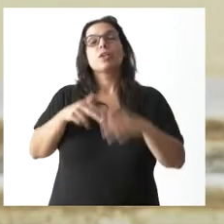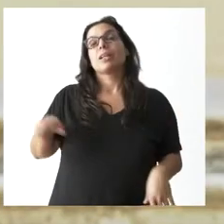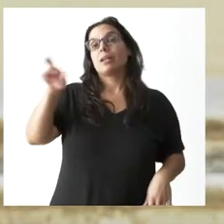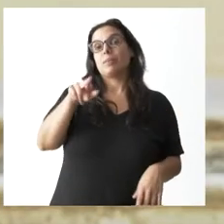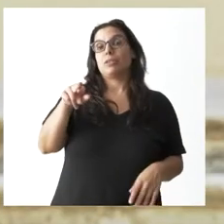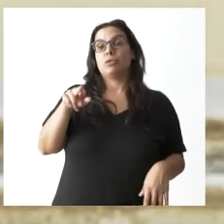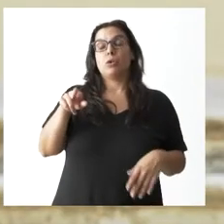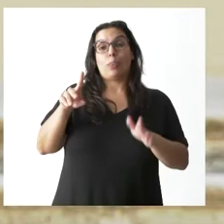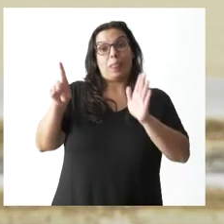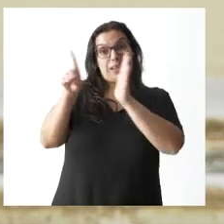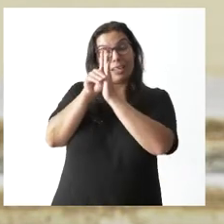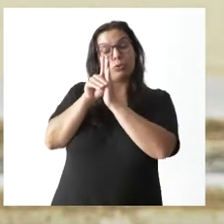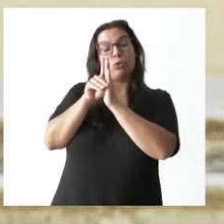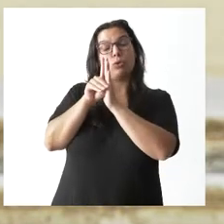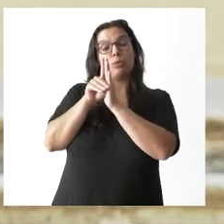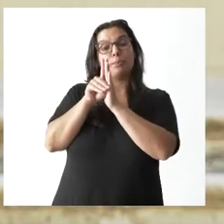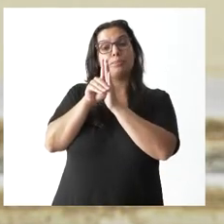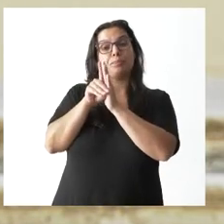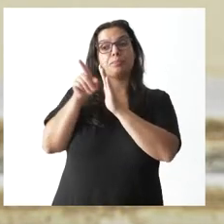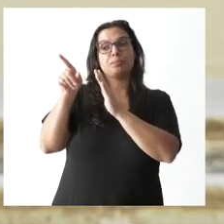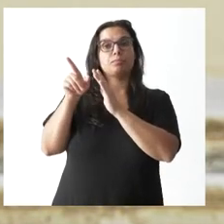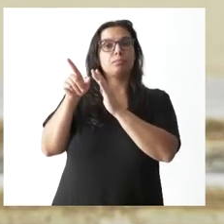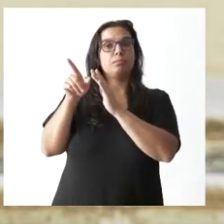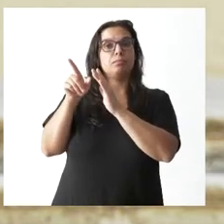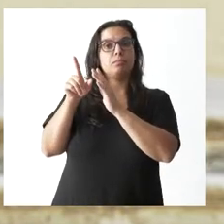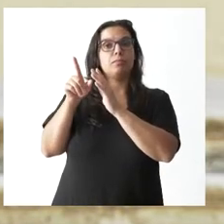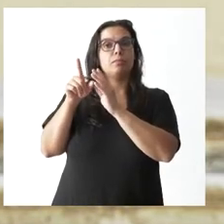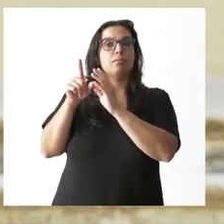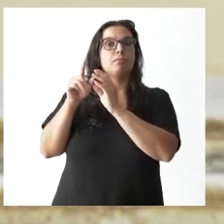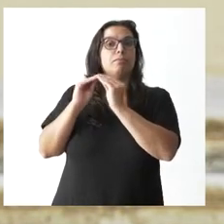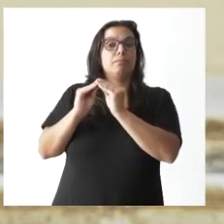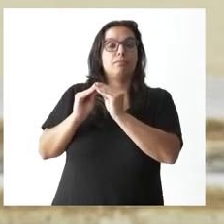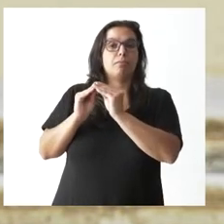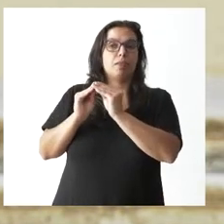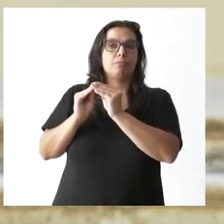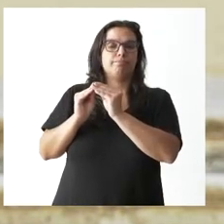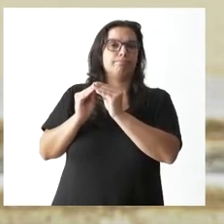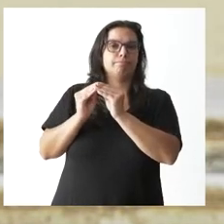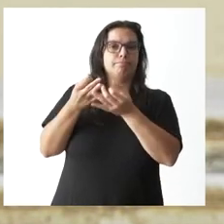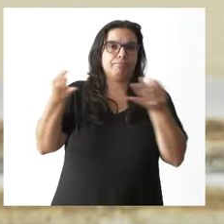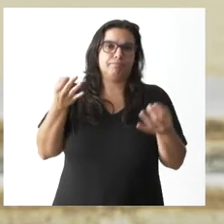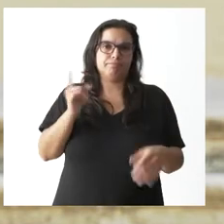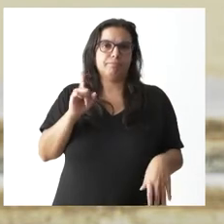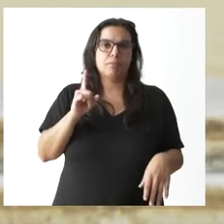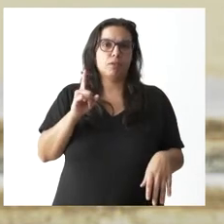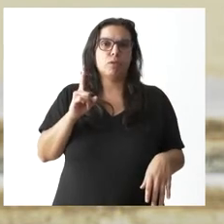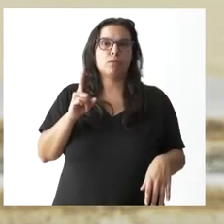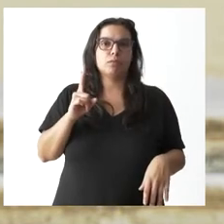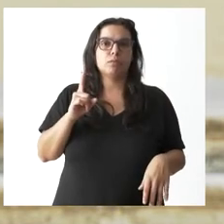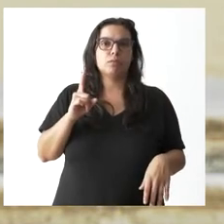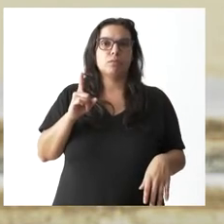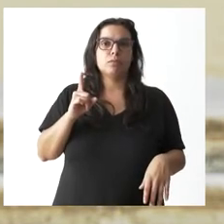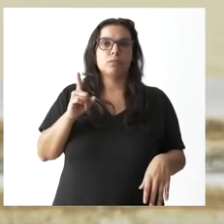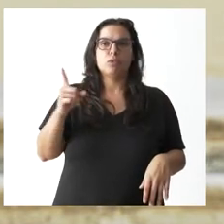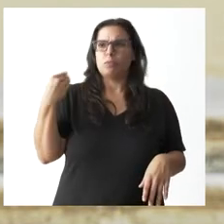decreto se hizo de manera incorrecta, de cara... Me preguntó